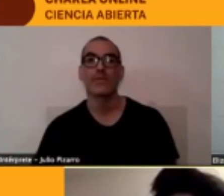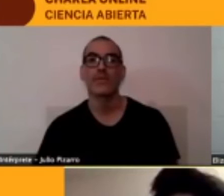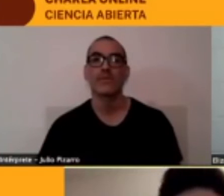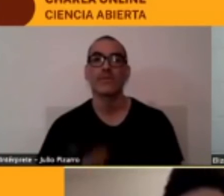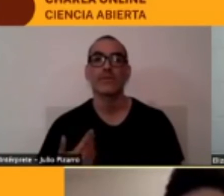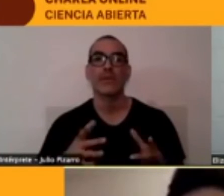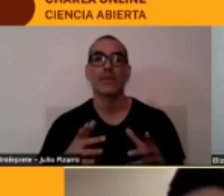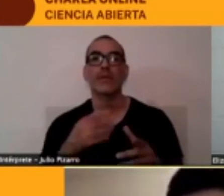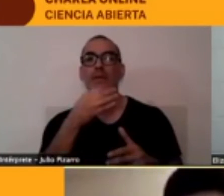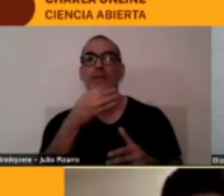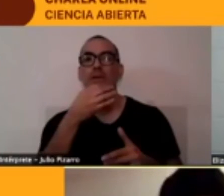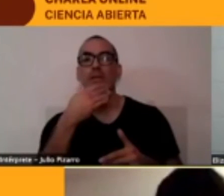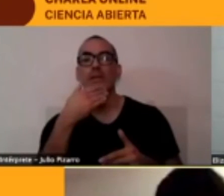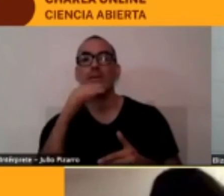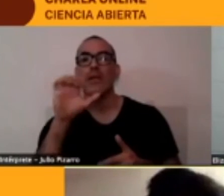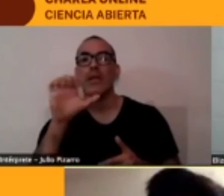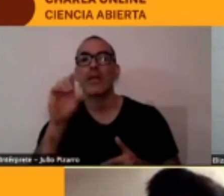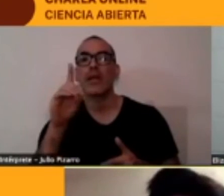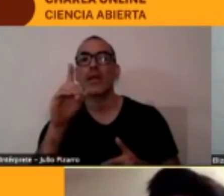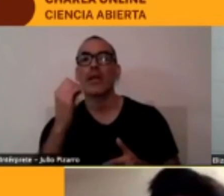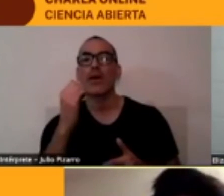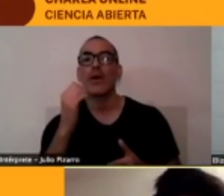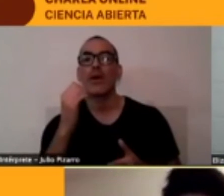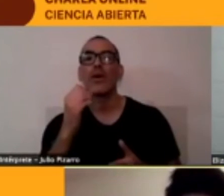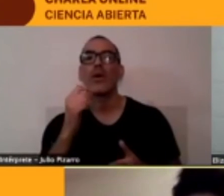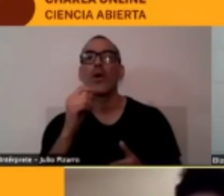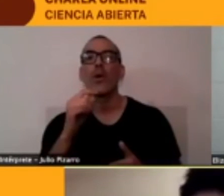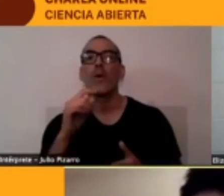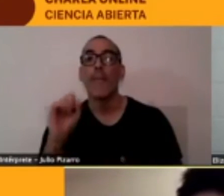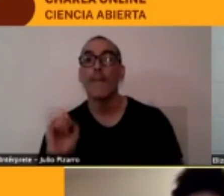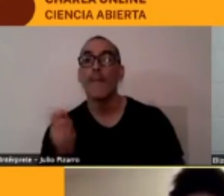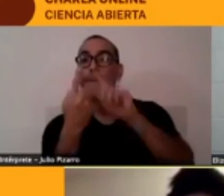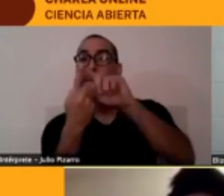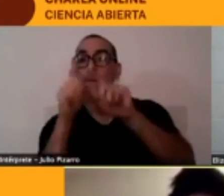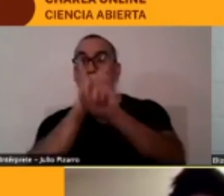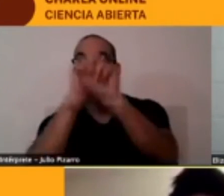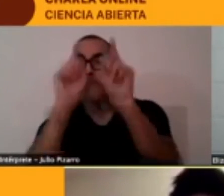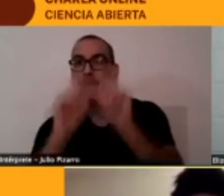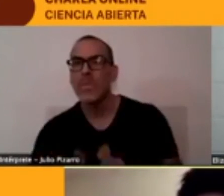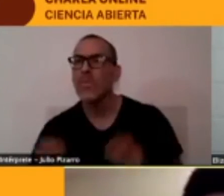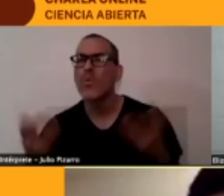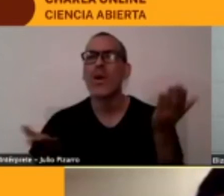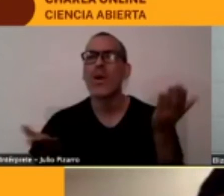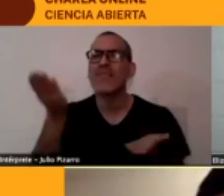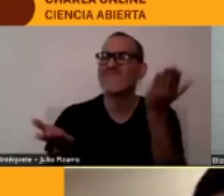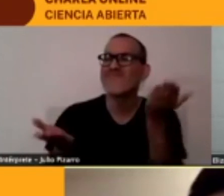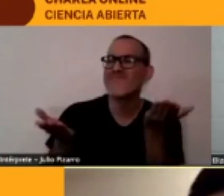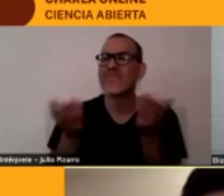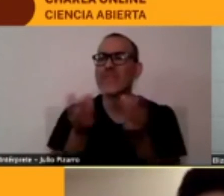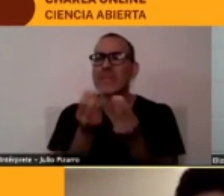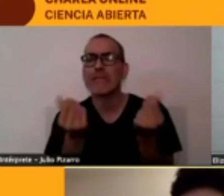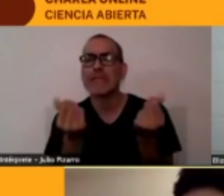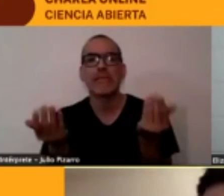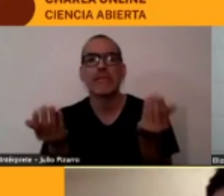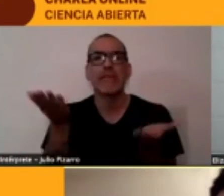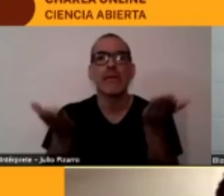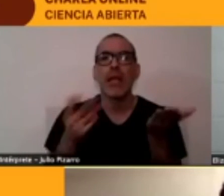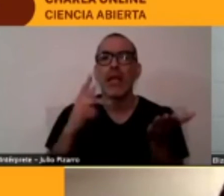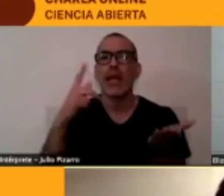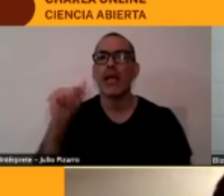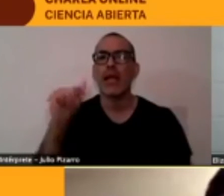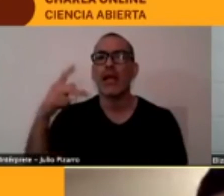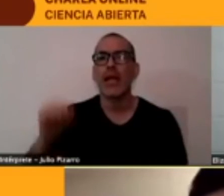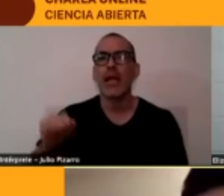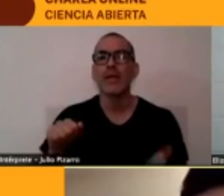Herrera nos deja nuestra primera pregunta de la jornada dice ¿cuál es la diferencia o similitud con el CACAN? también nos podrías explicar